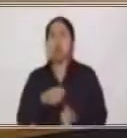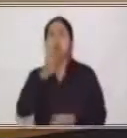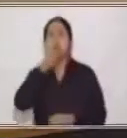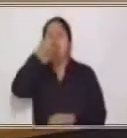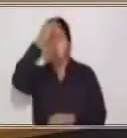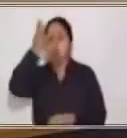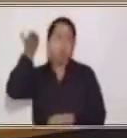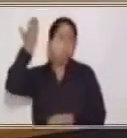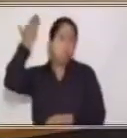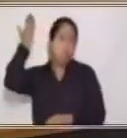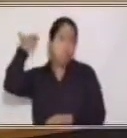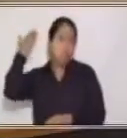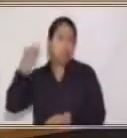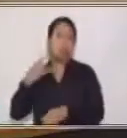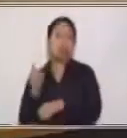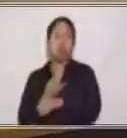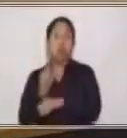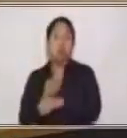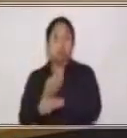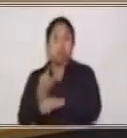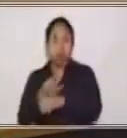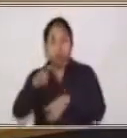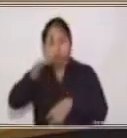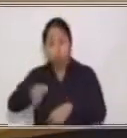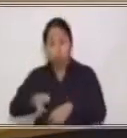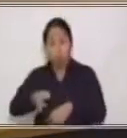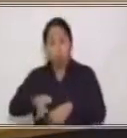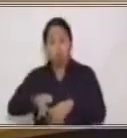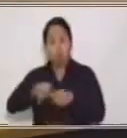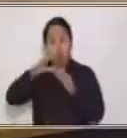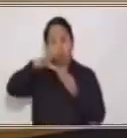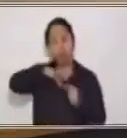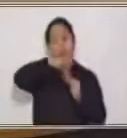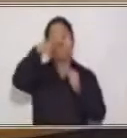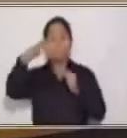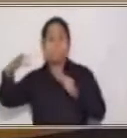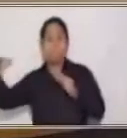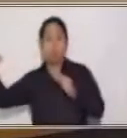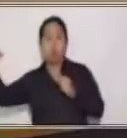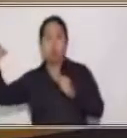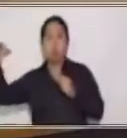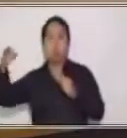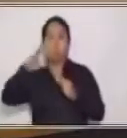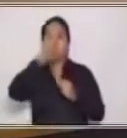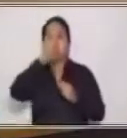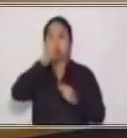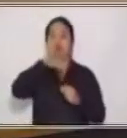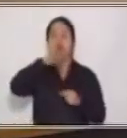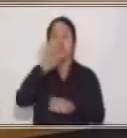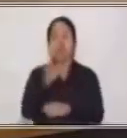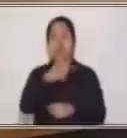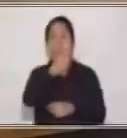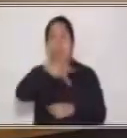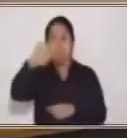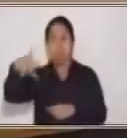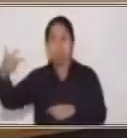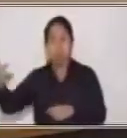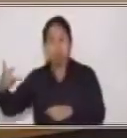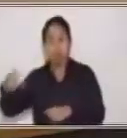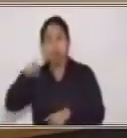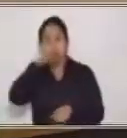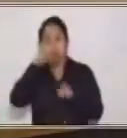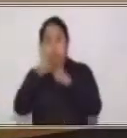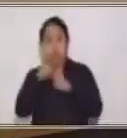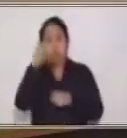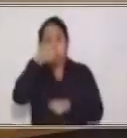ponle atención, plumas de quetzal, ¿sí? Plumas de quetzal, utilizaron sal, era muy valiosa